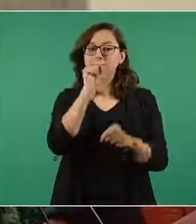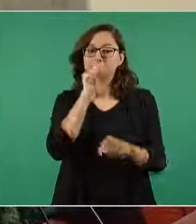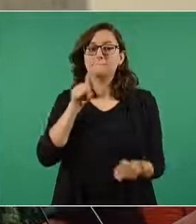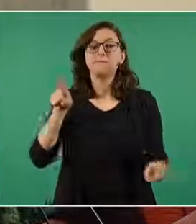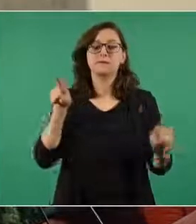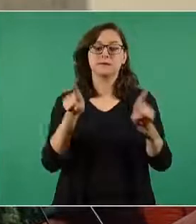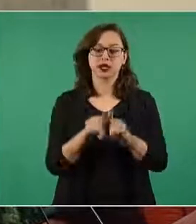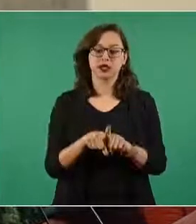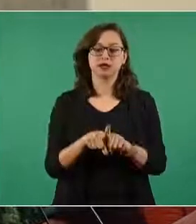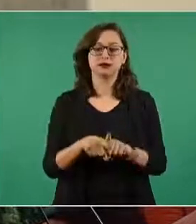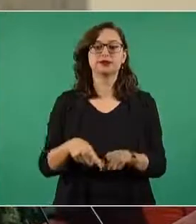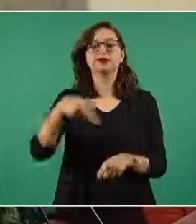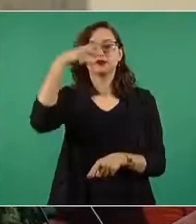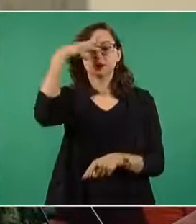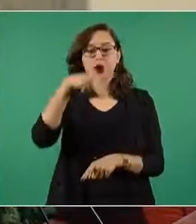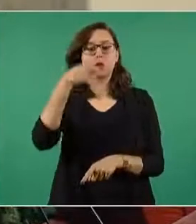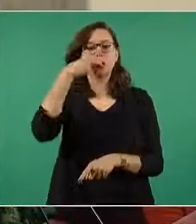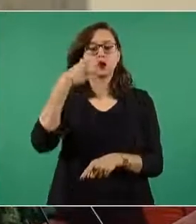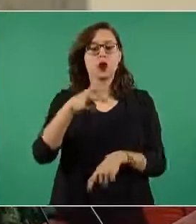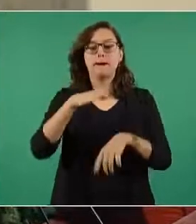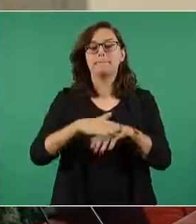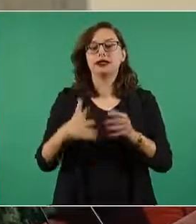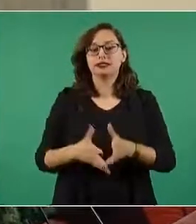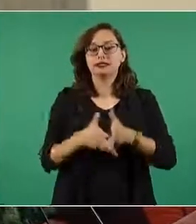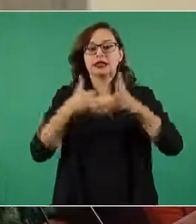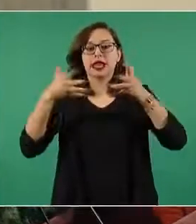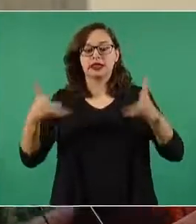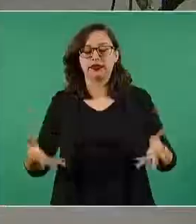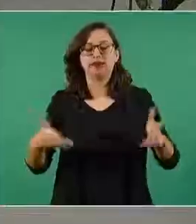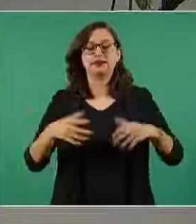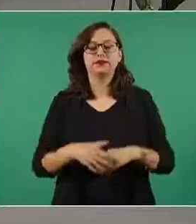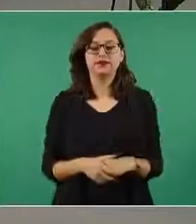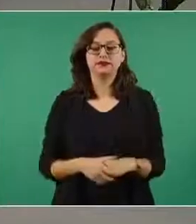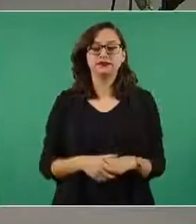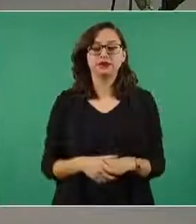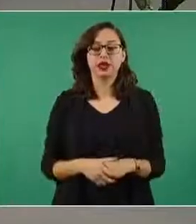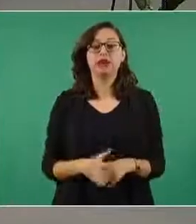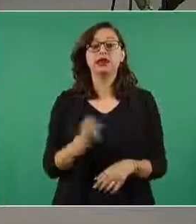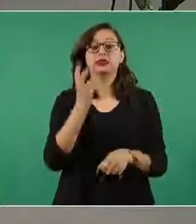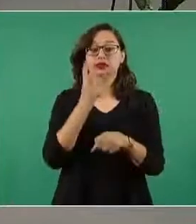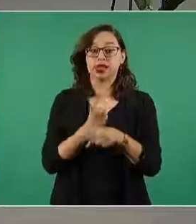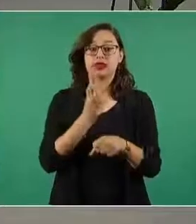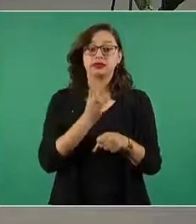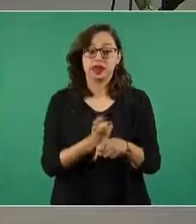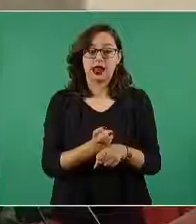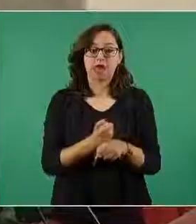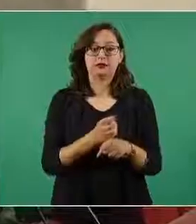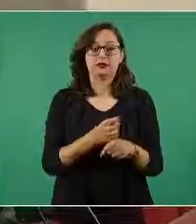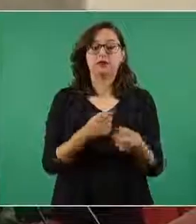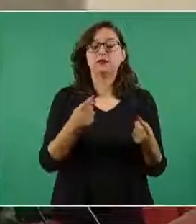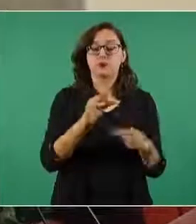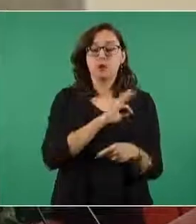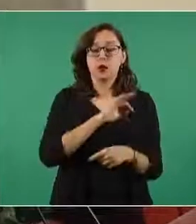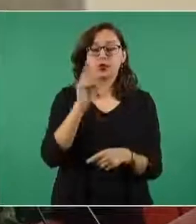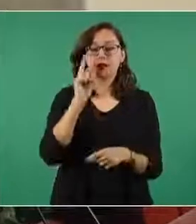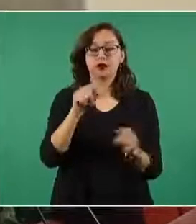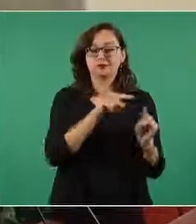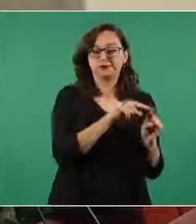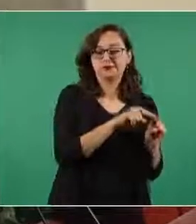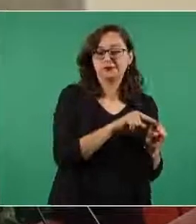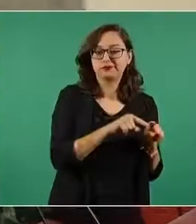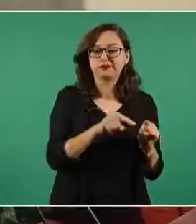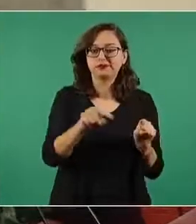la México-Pachucal amplía y la conecta con otro distribuidor y aparece una tercera autopista esta que está en diagonal